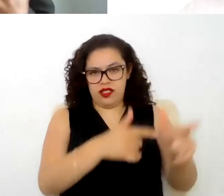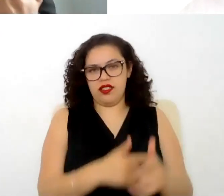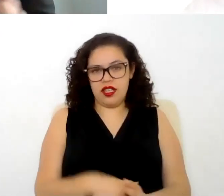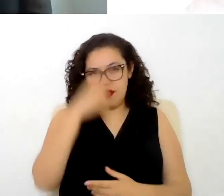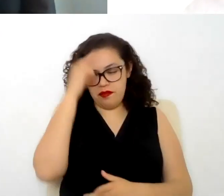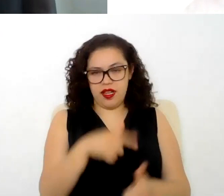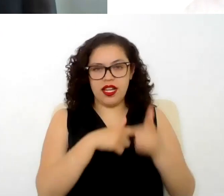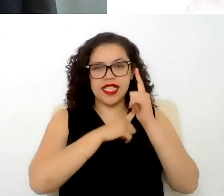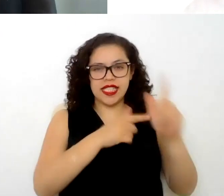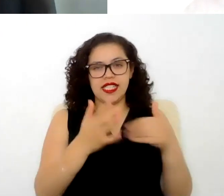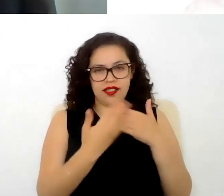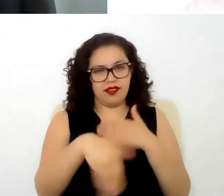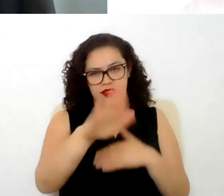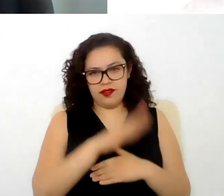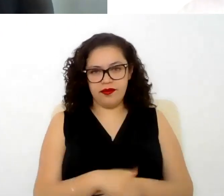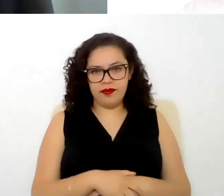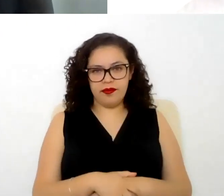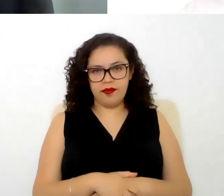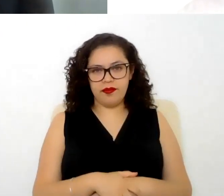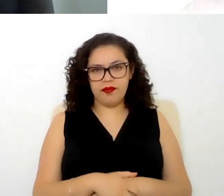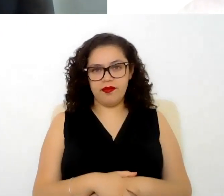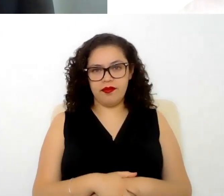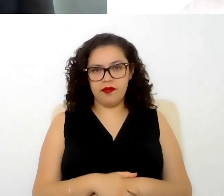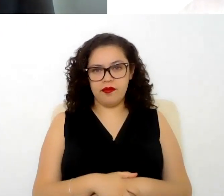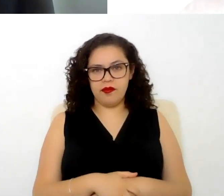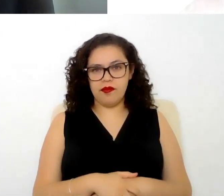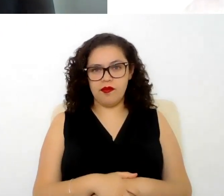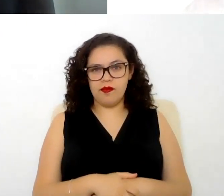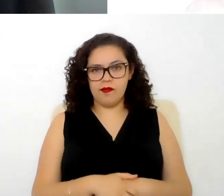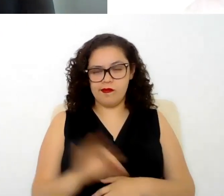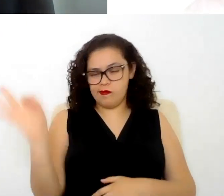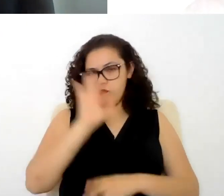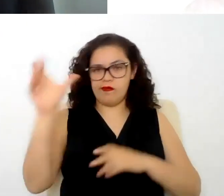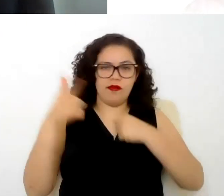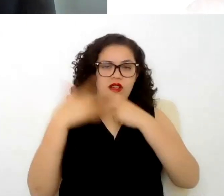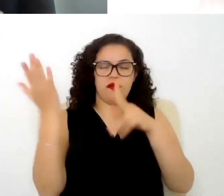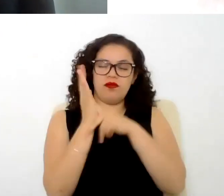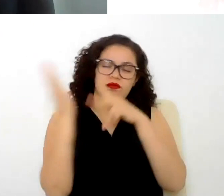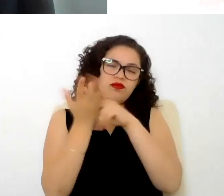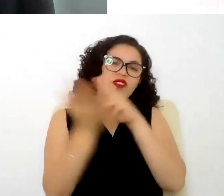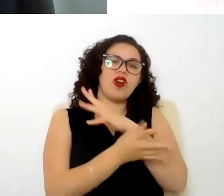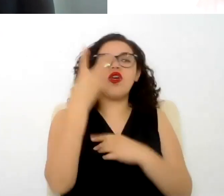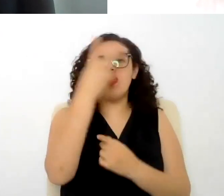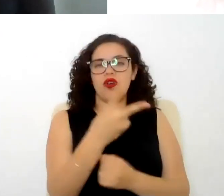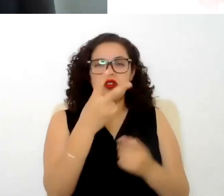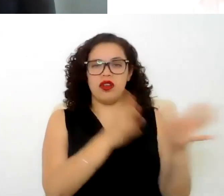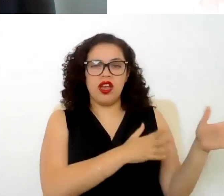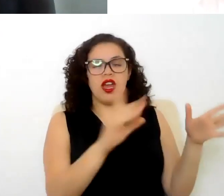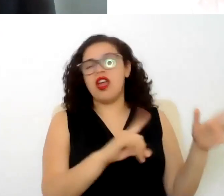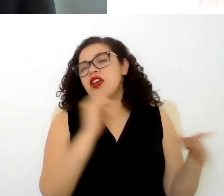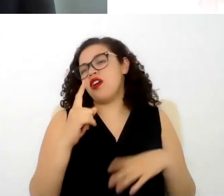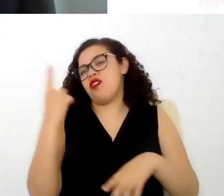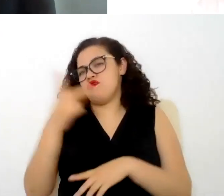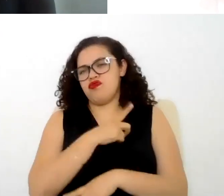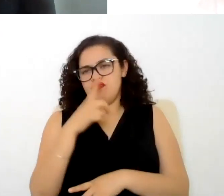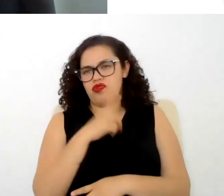la continuidad de la misma entonces digamos que en uno se dividen en dos y en otro pues se celebra en un mismo